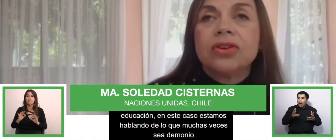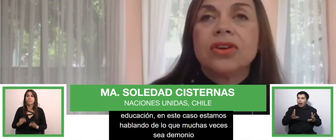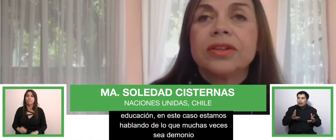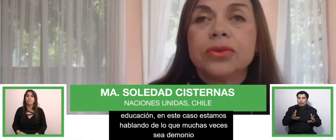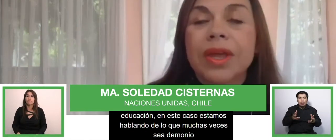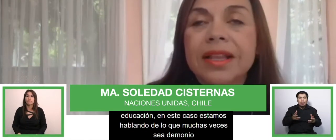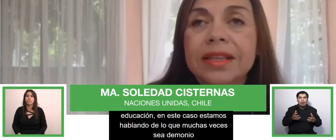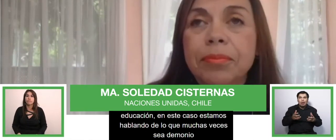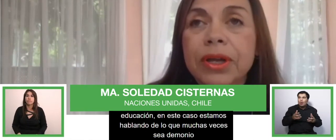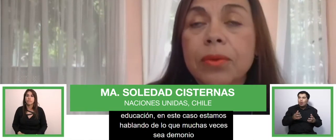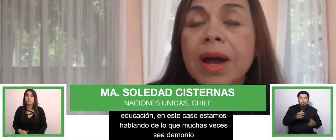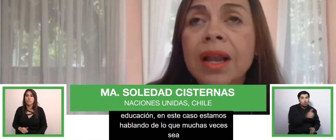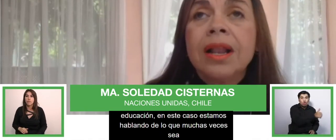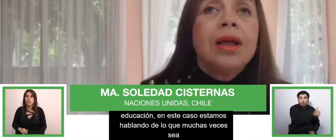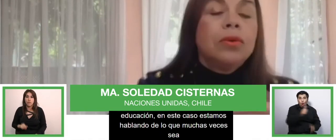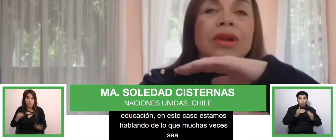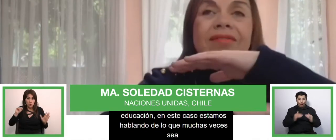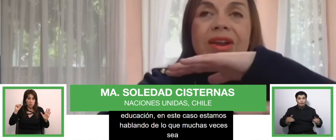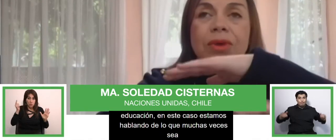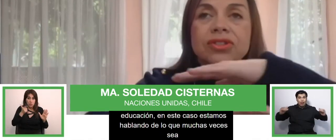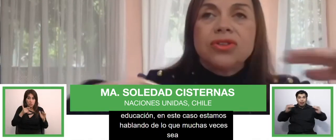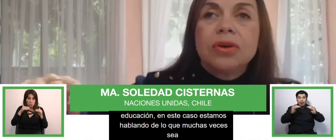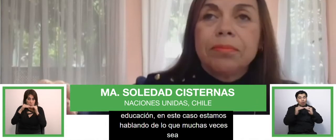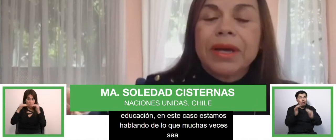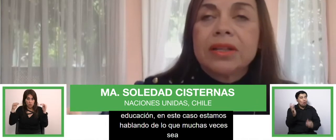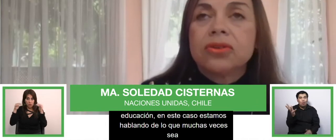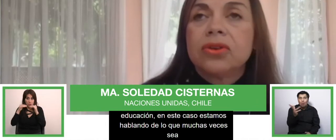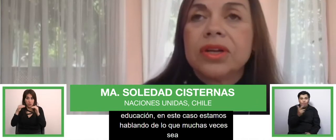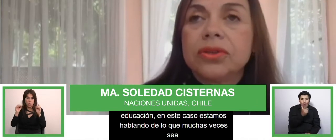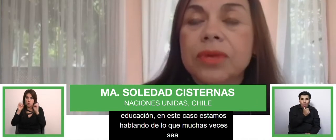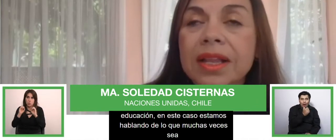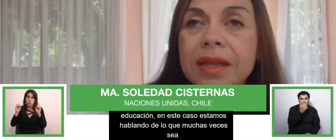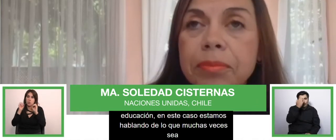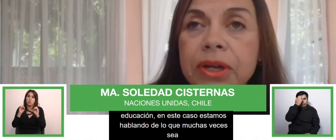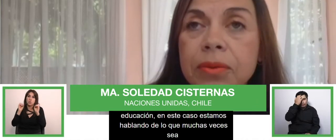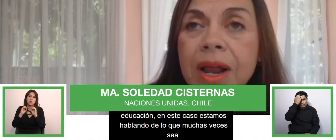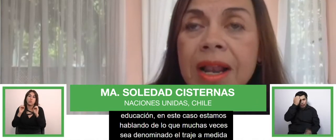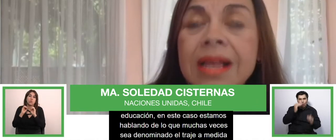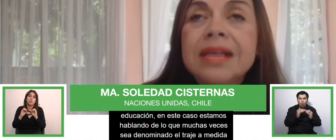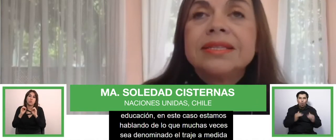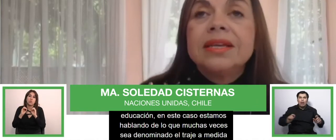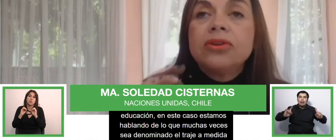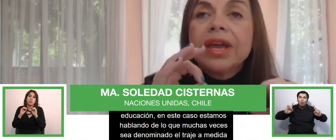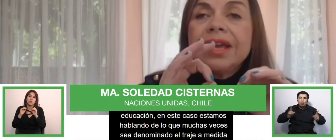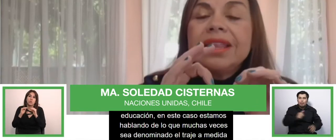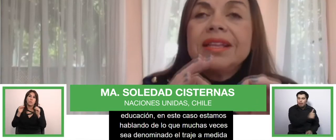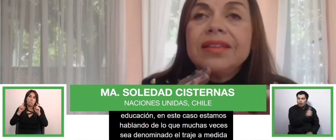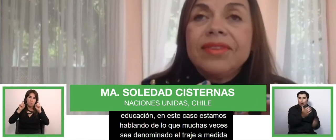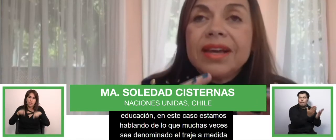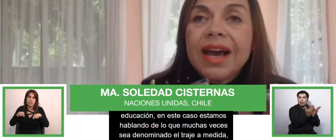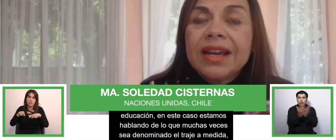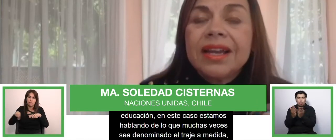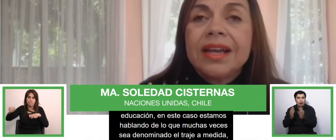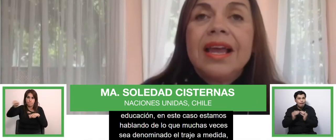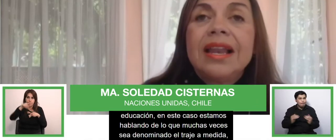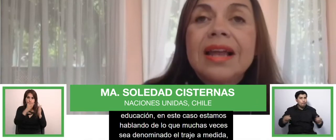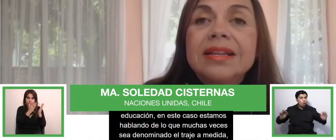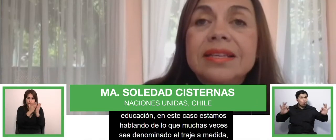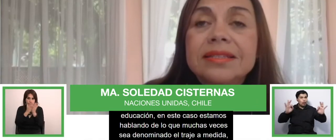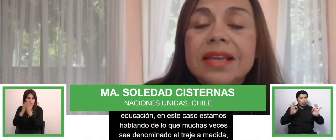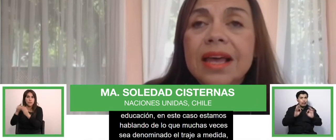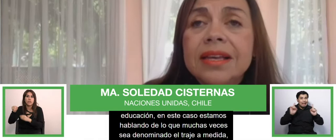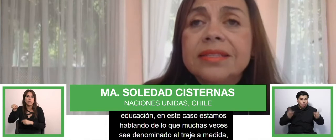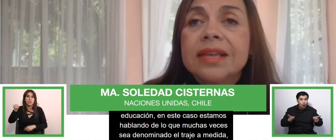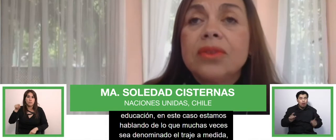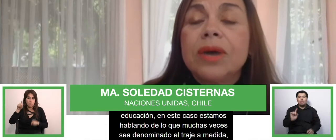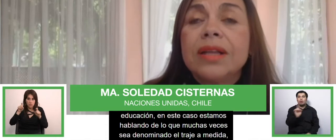para todos los estudiantes por igual, una evaluación para todos los estudiantes por igual, sino que identificar las